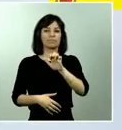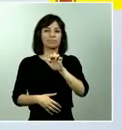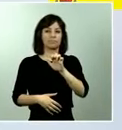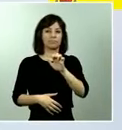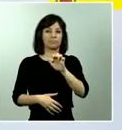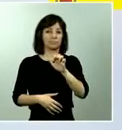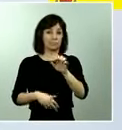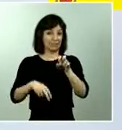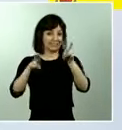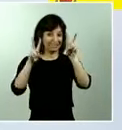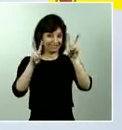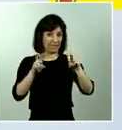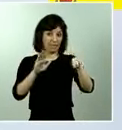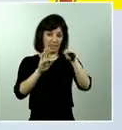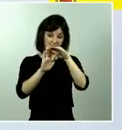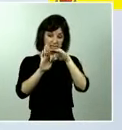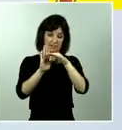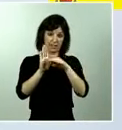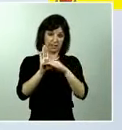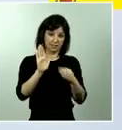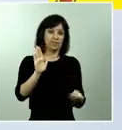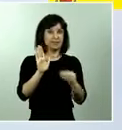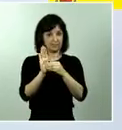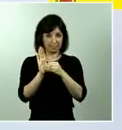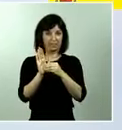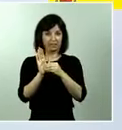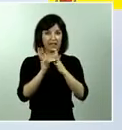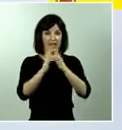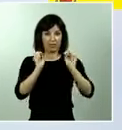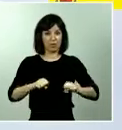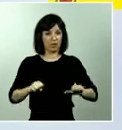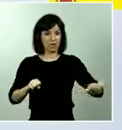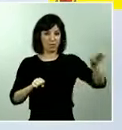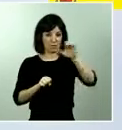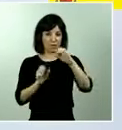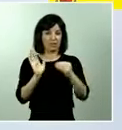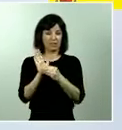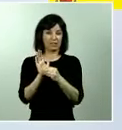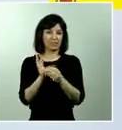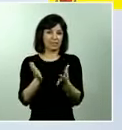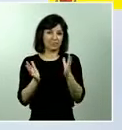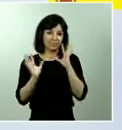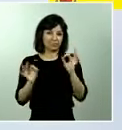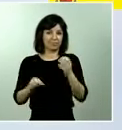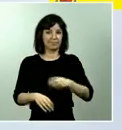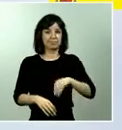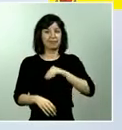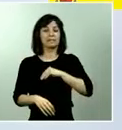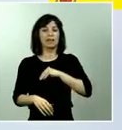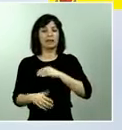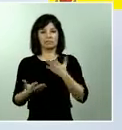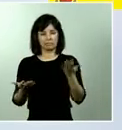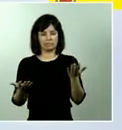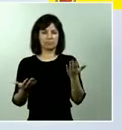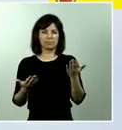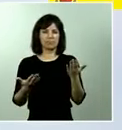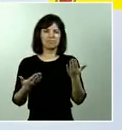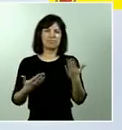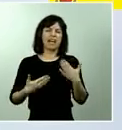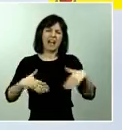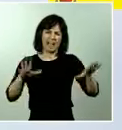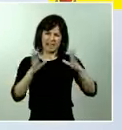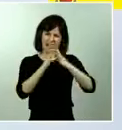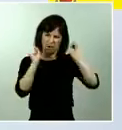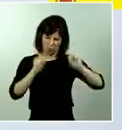incluirse en el acuerdo es evidente que España por una parte más allá incluso del gran acuerdo si quiere tener alguna